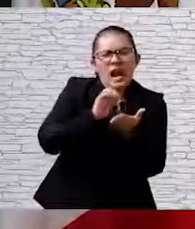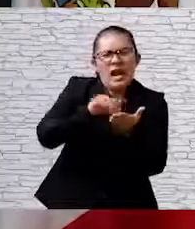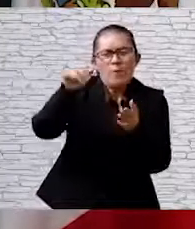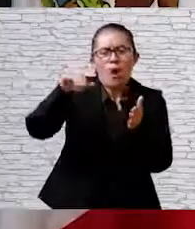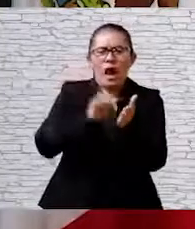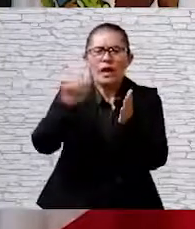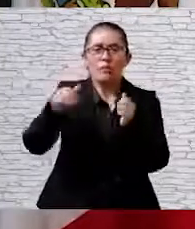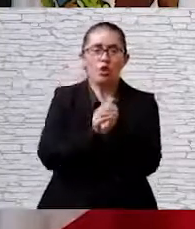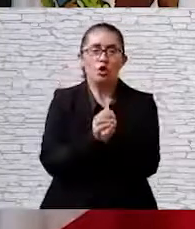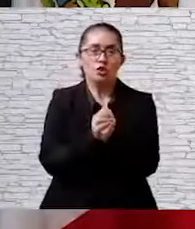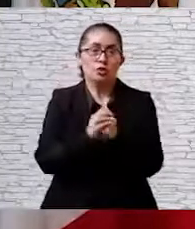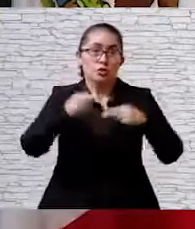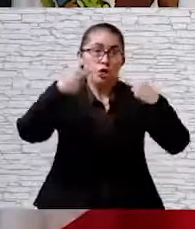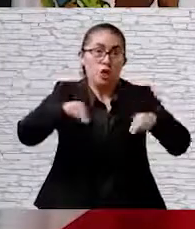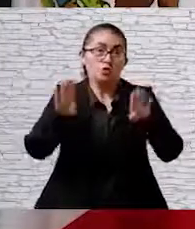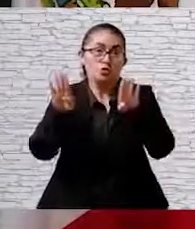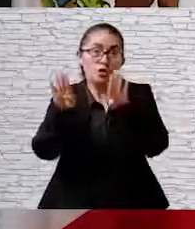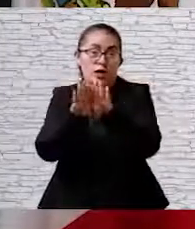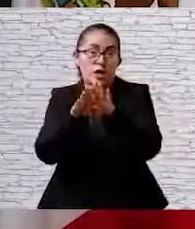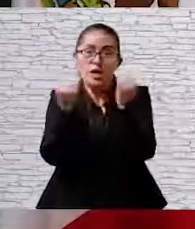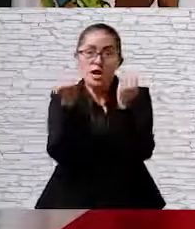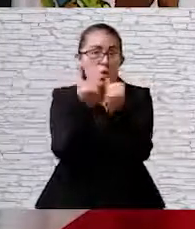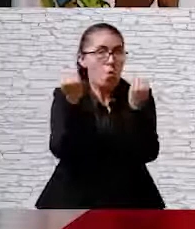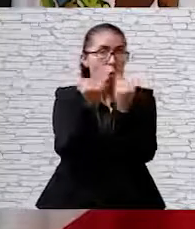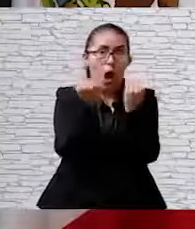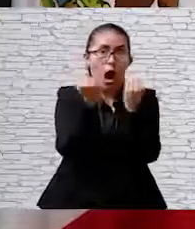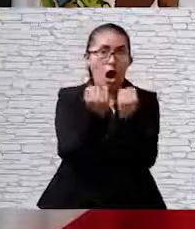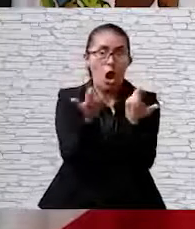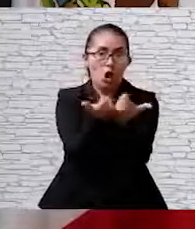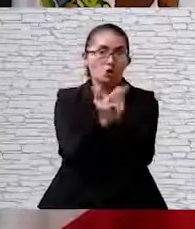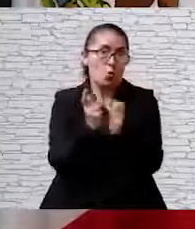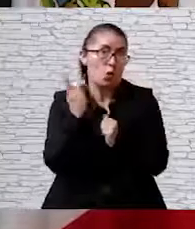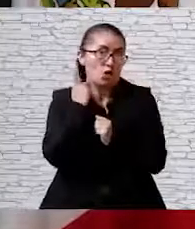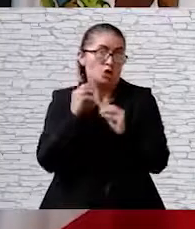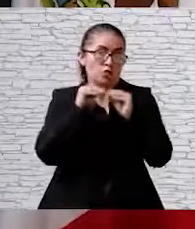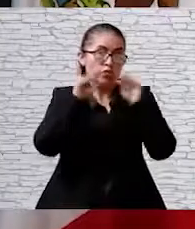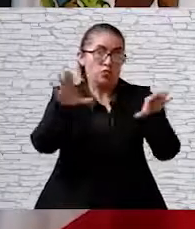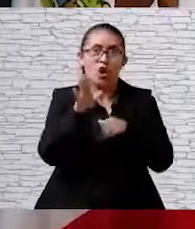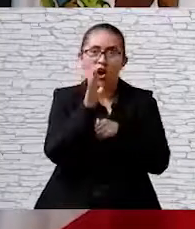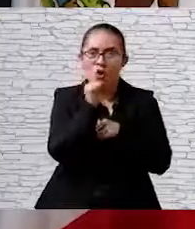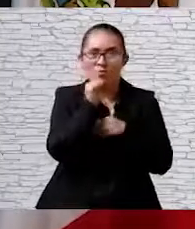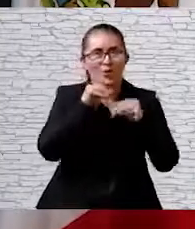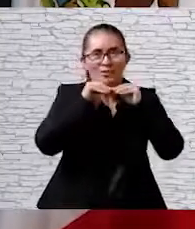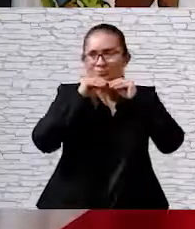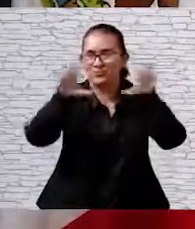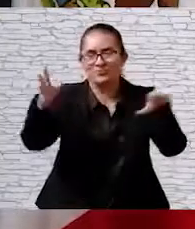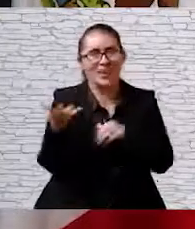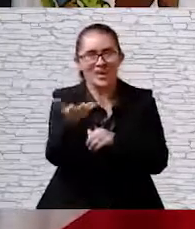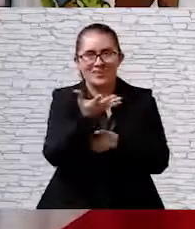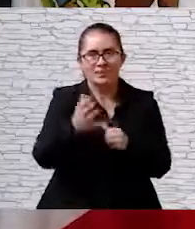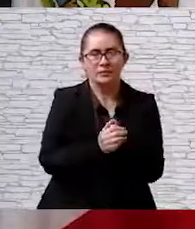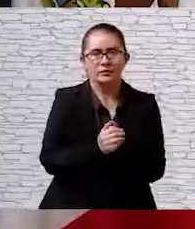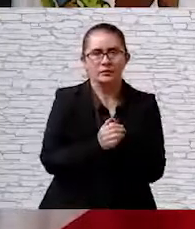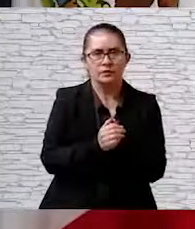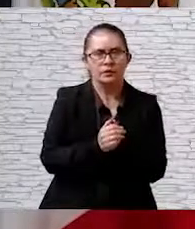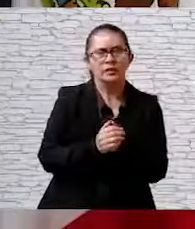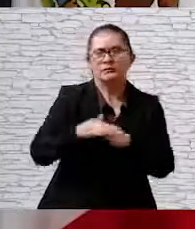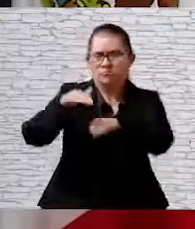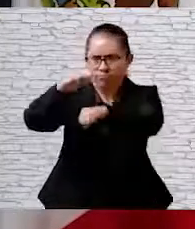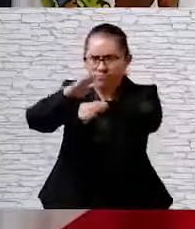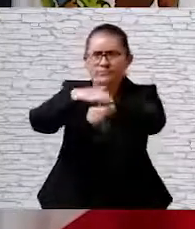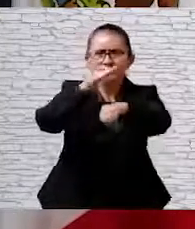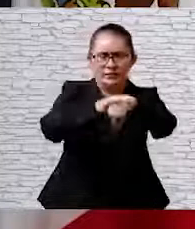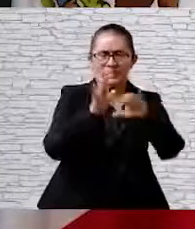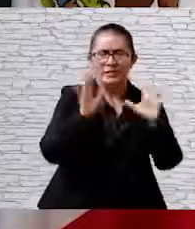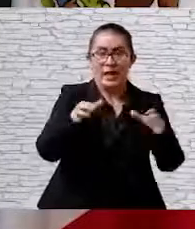económica se ve frenada, la política no tiene por qué quedar exenta. Estamos todos advertidos.